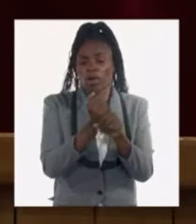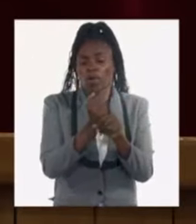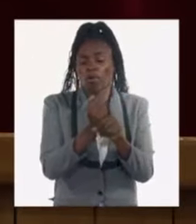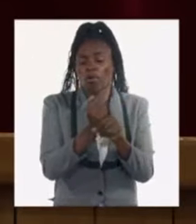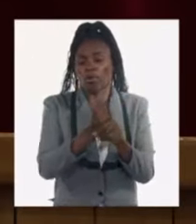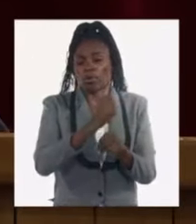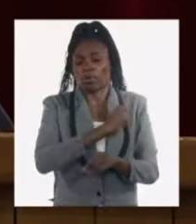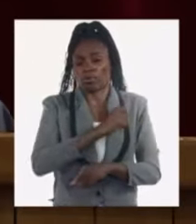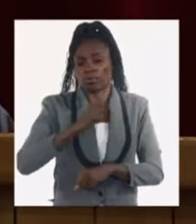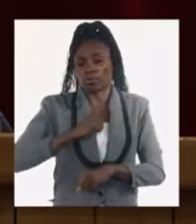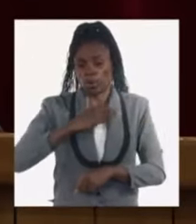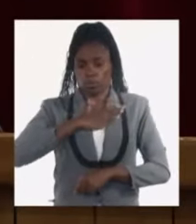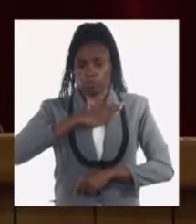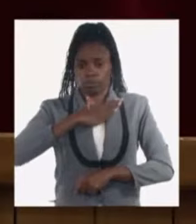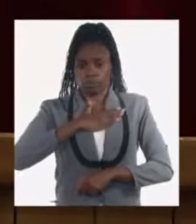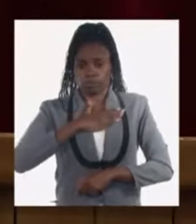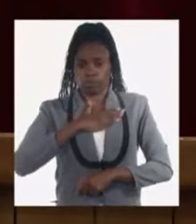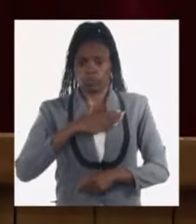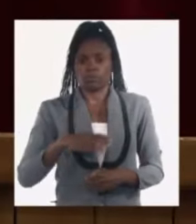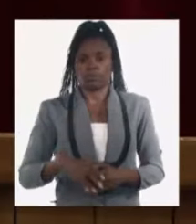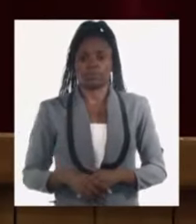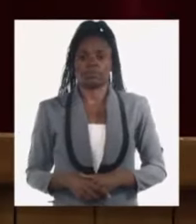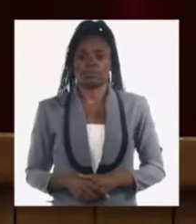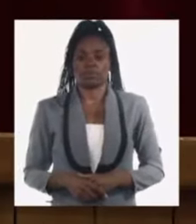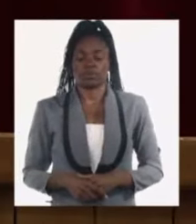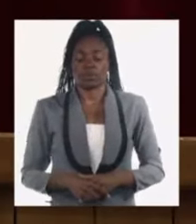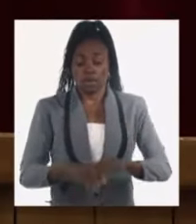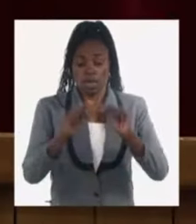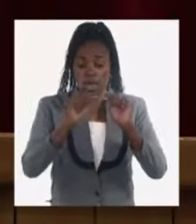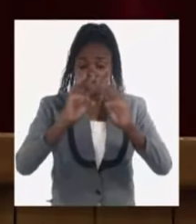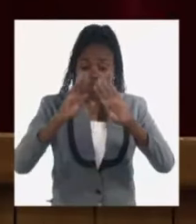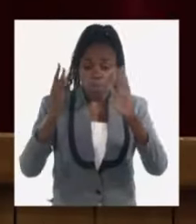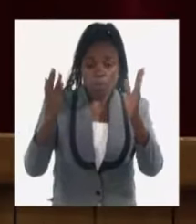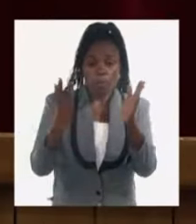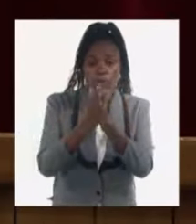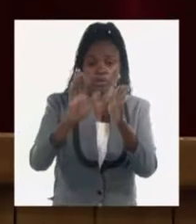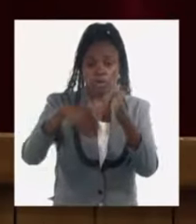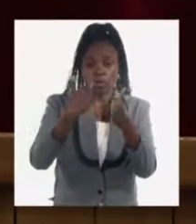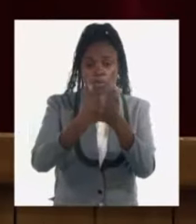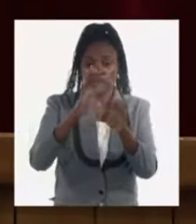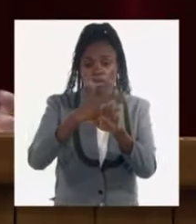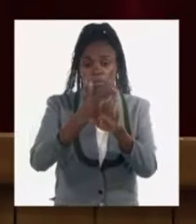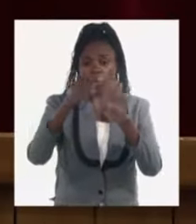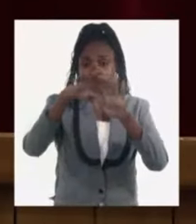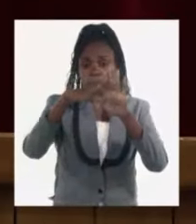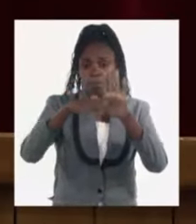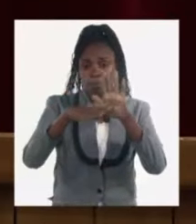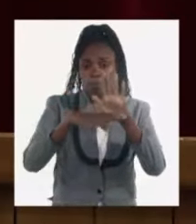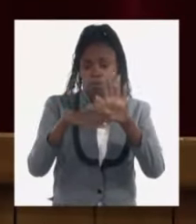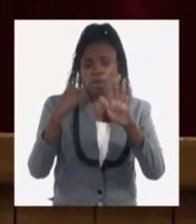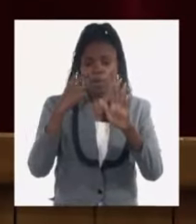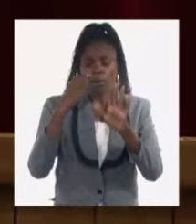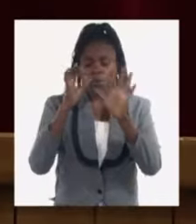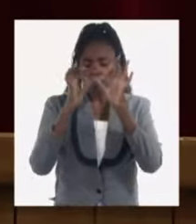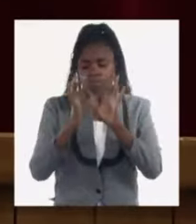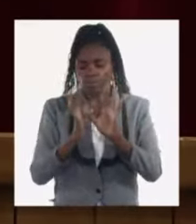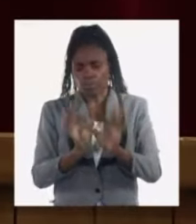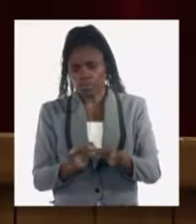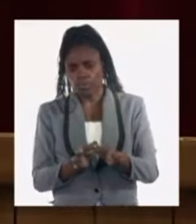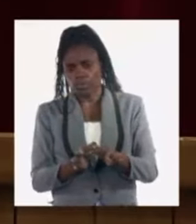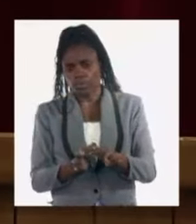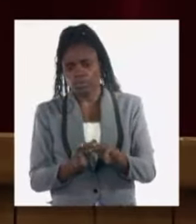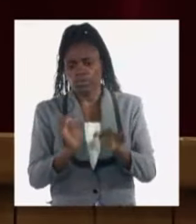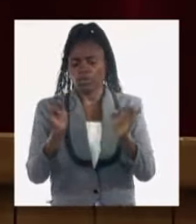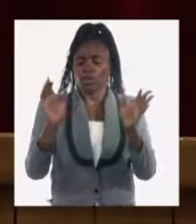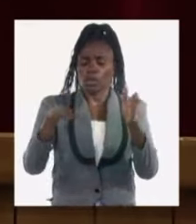propia o sea ese es el tejido empresarial que a partir de las medidas que se han venido adoptando se ha venido simplificando también con la